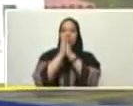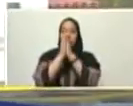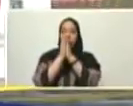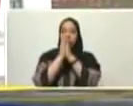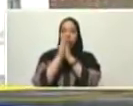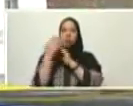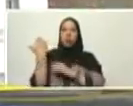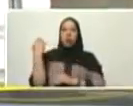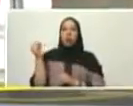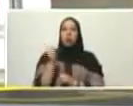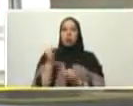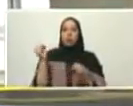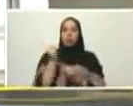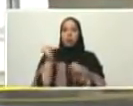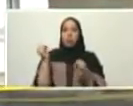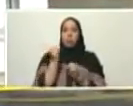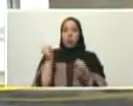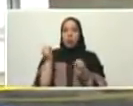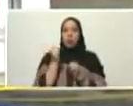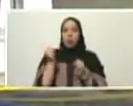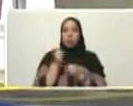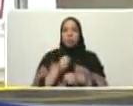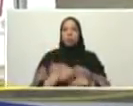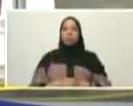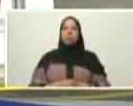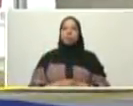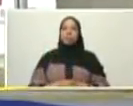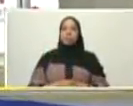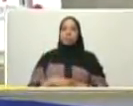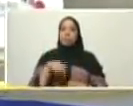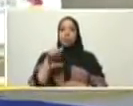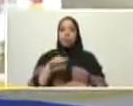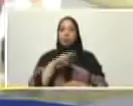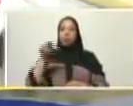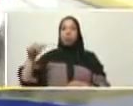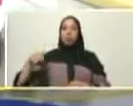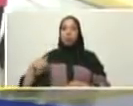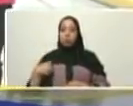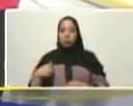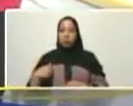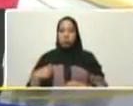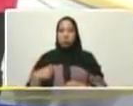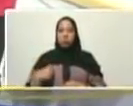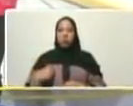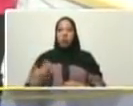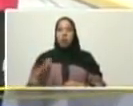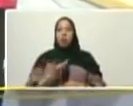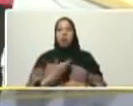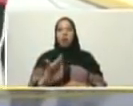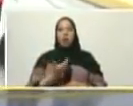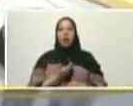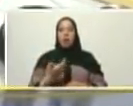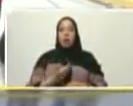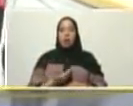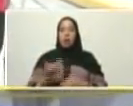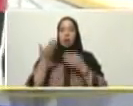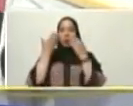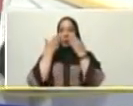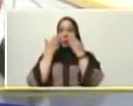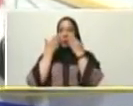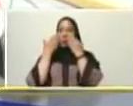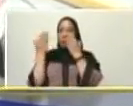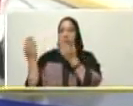la comunidad Villa de los Rosales aquí está con nosotros el alcalde José Balmorio Talora